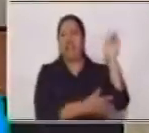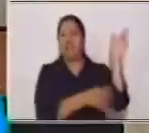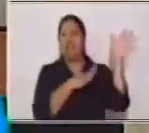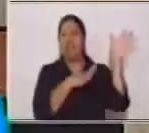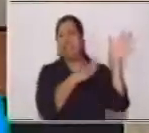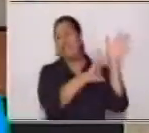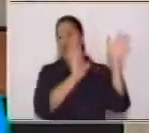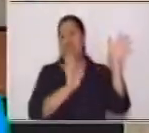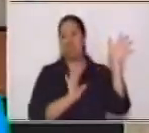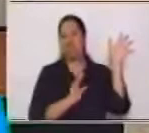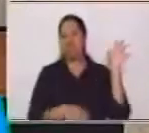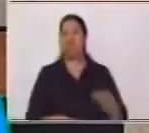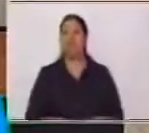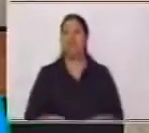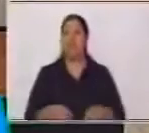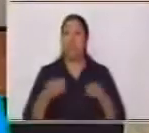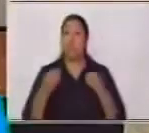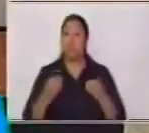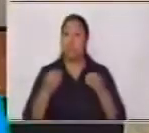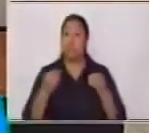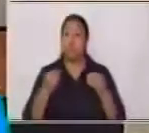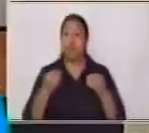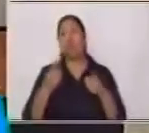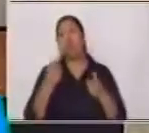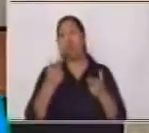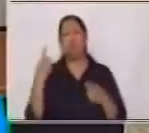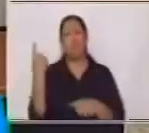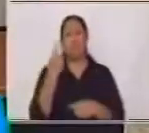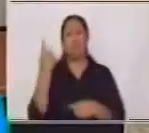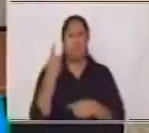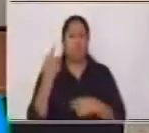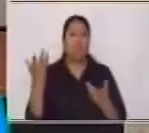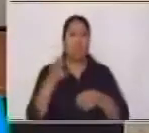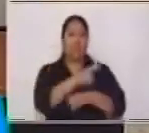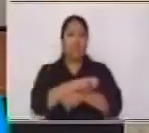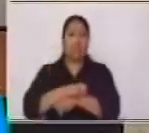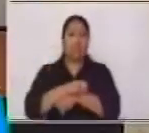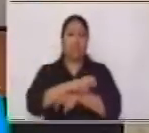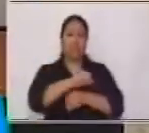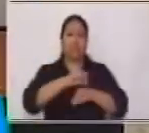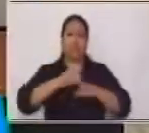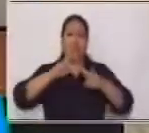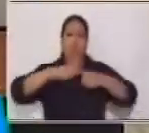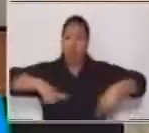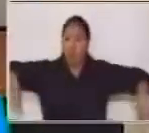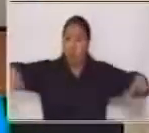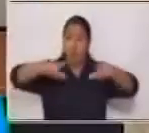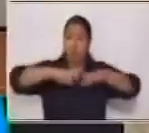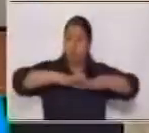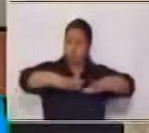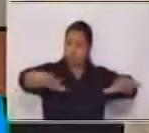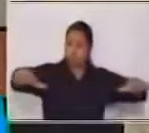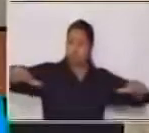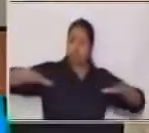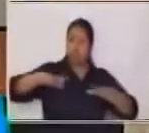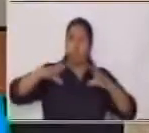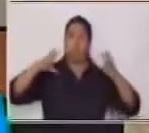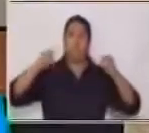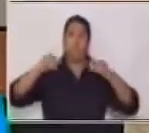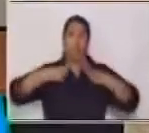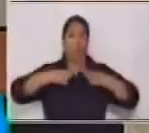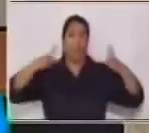mucho espacio Y que les dé mucha luz solar Porque eso los ayuda a crecer a los árboles muy sanos